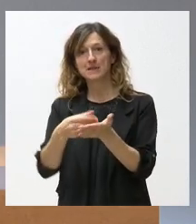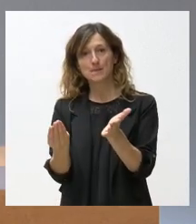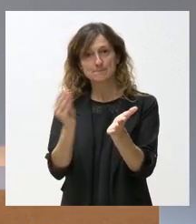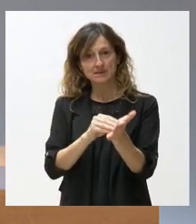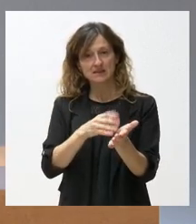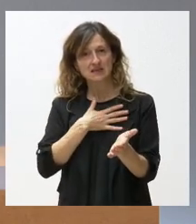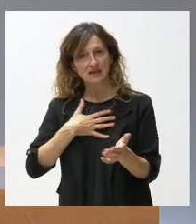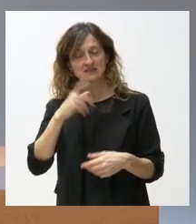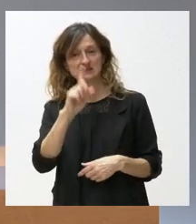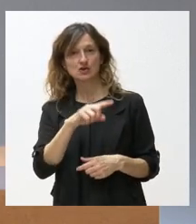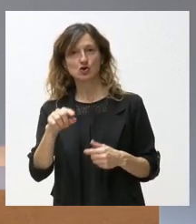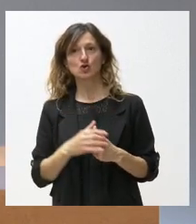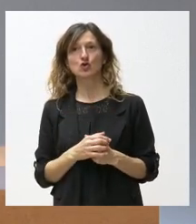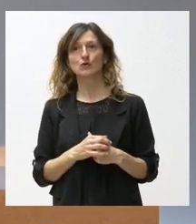apoyen.